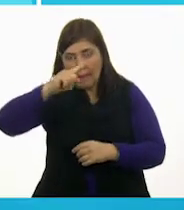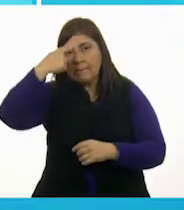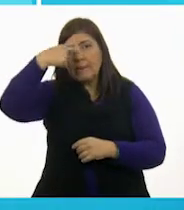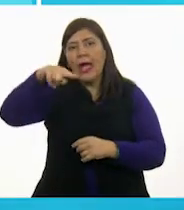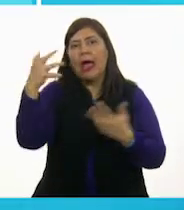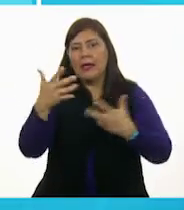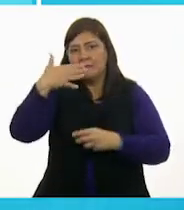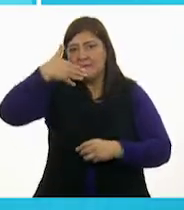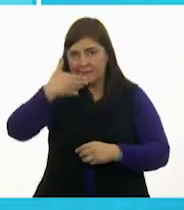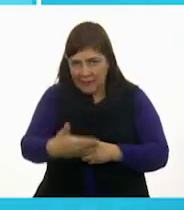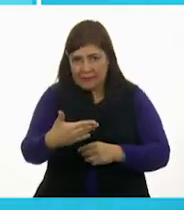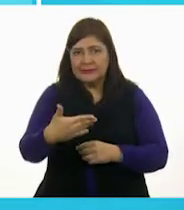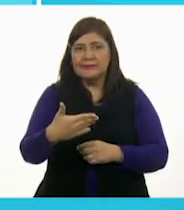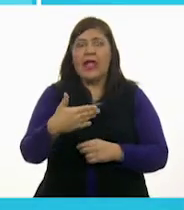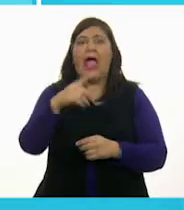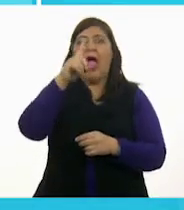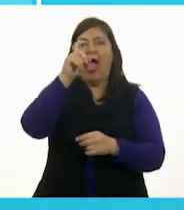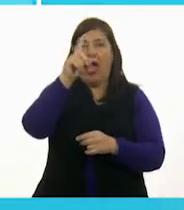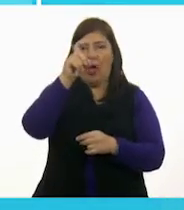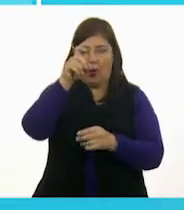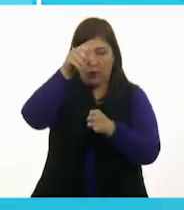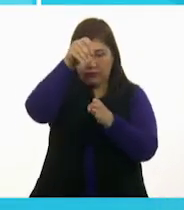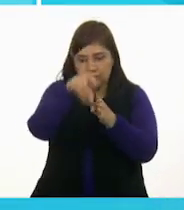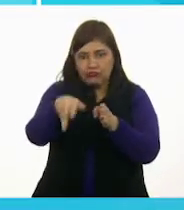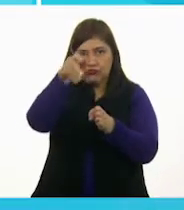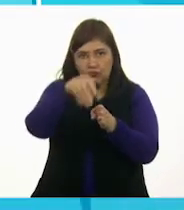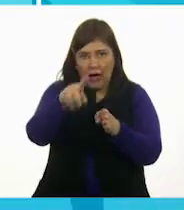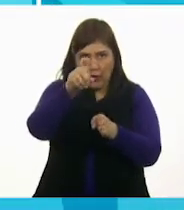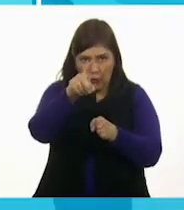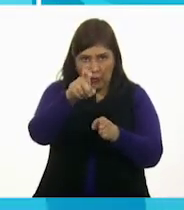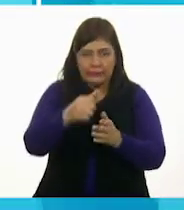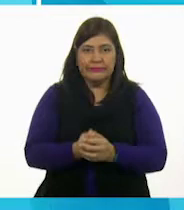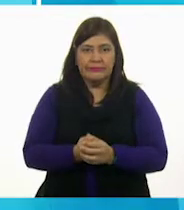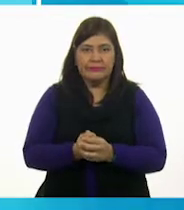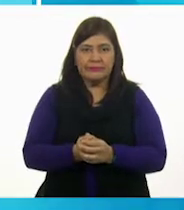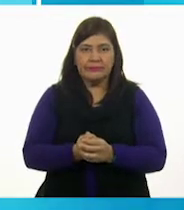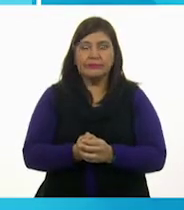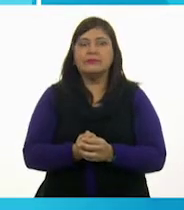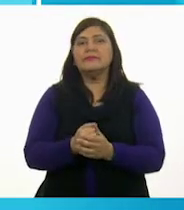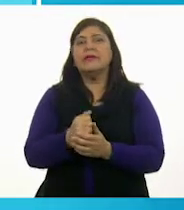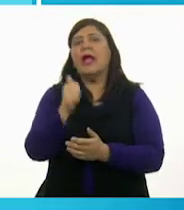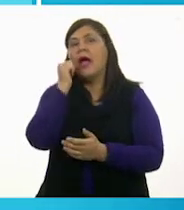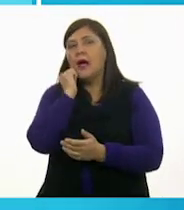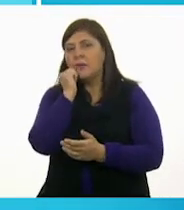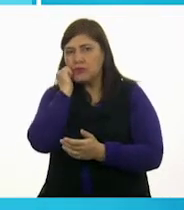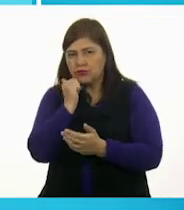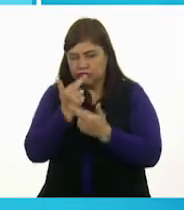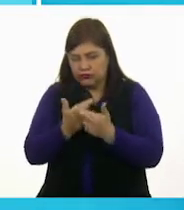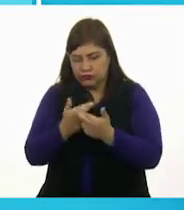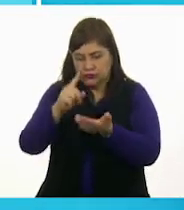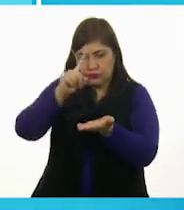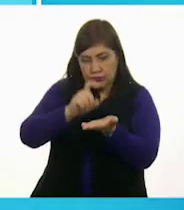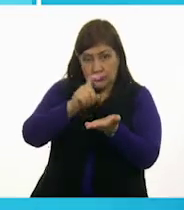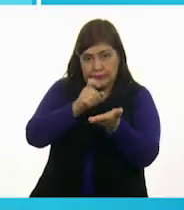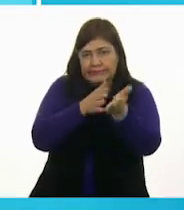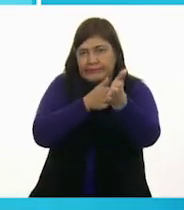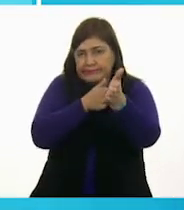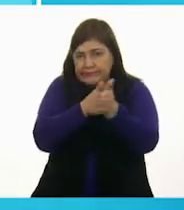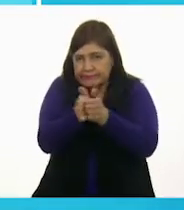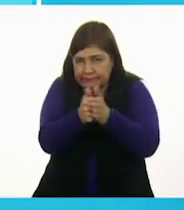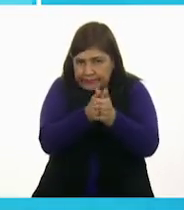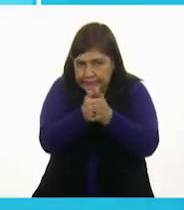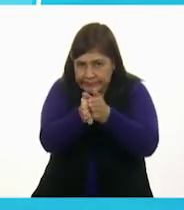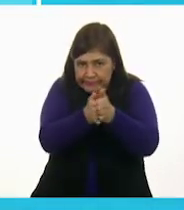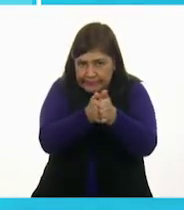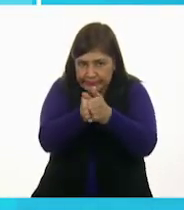hacerlo correctamente. Moja tus manos. Usa suficiente jabón. Frota tus palmas